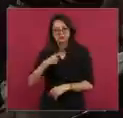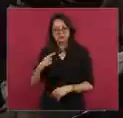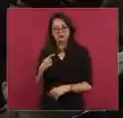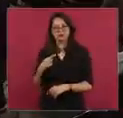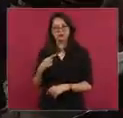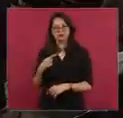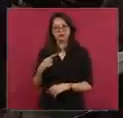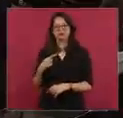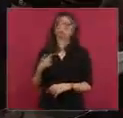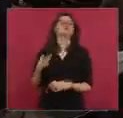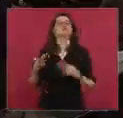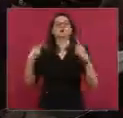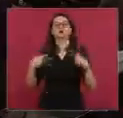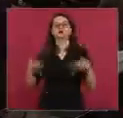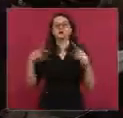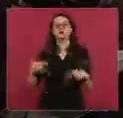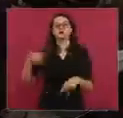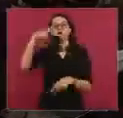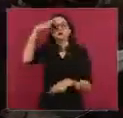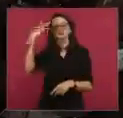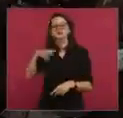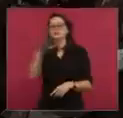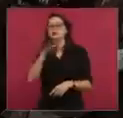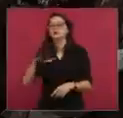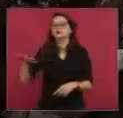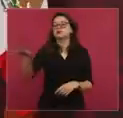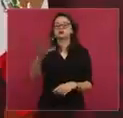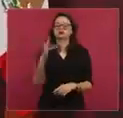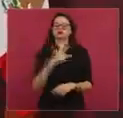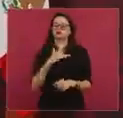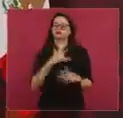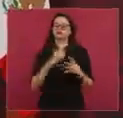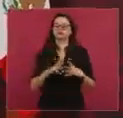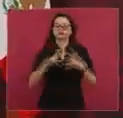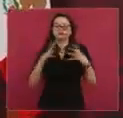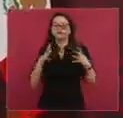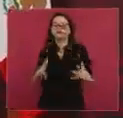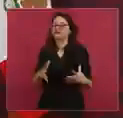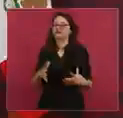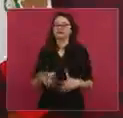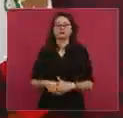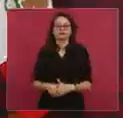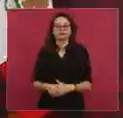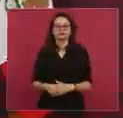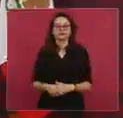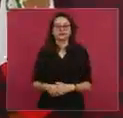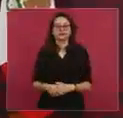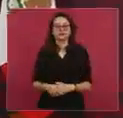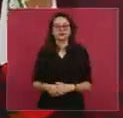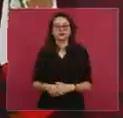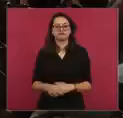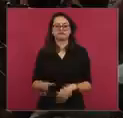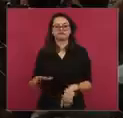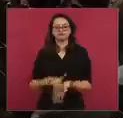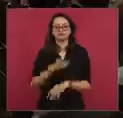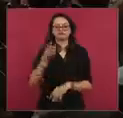el pueblo es muy generoso, por eso pues esto